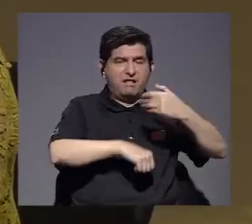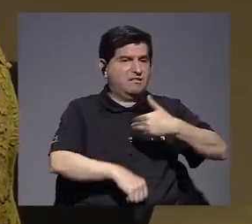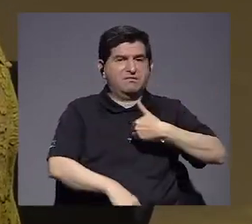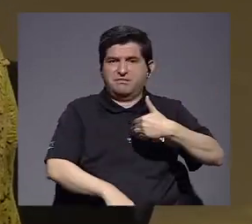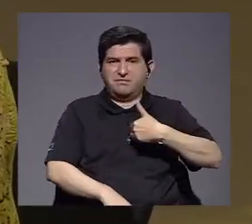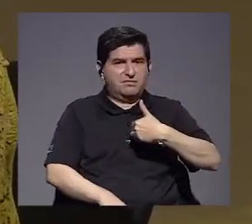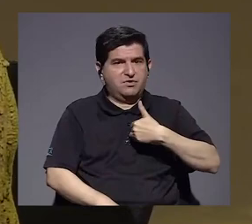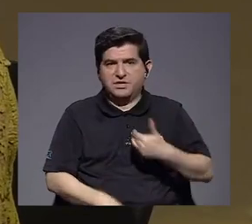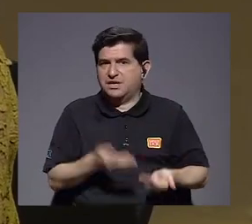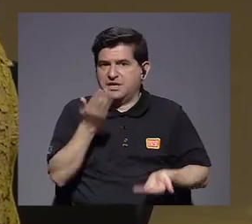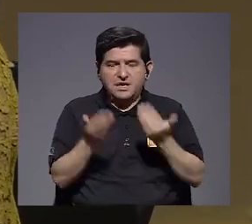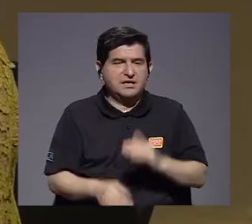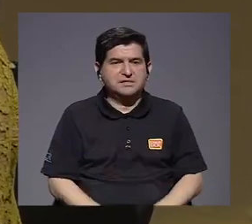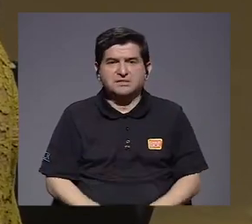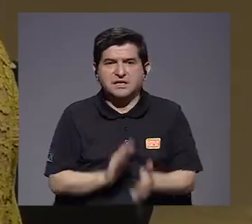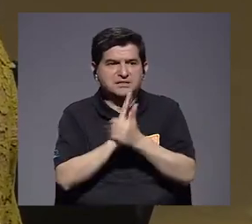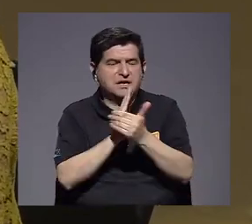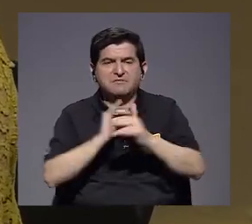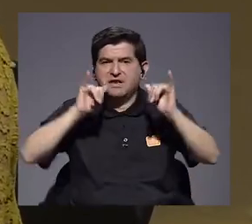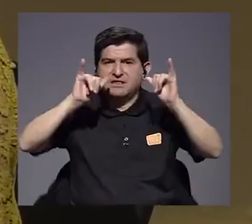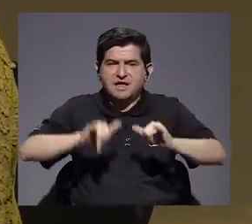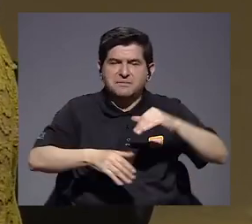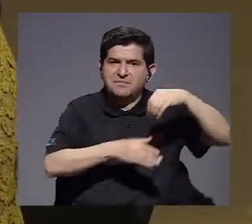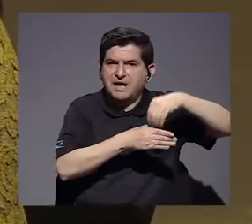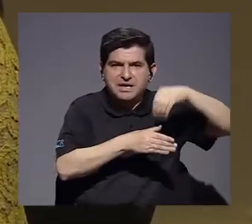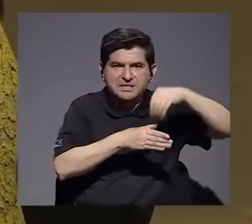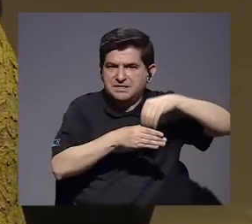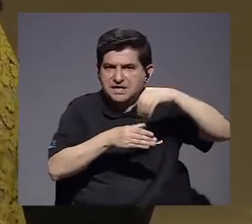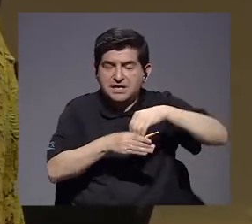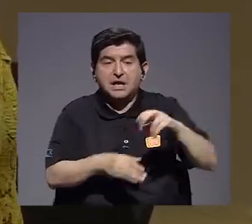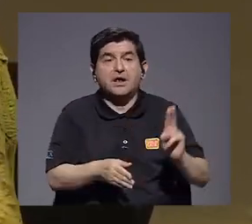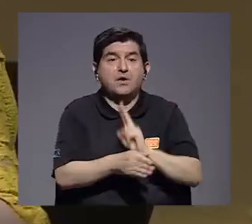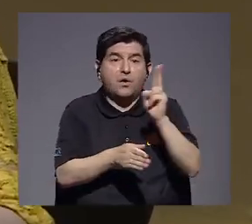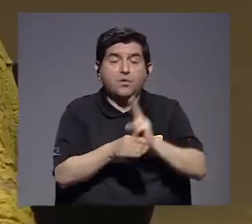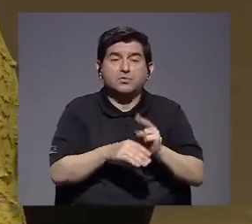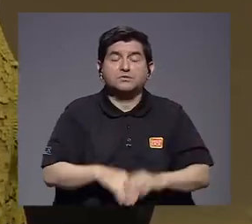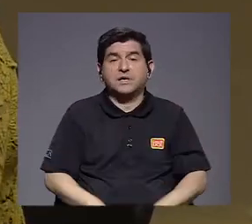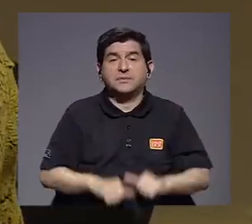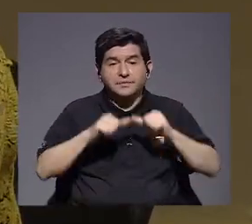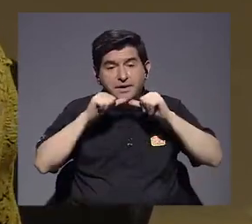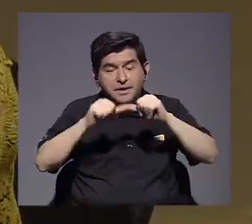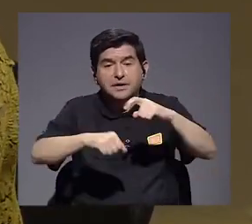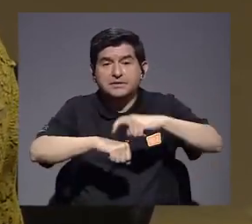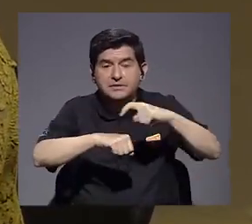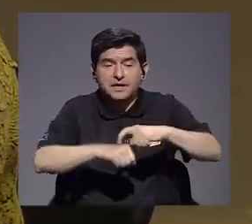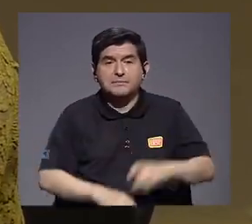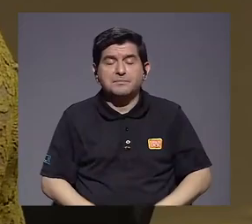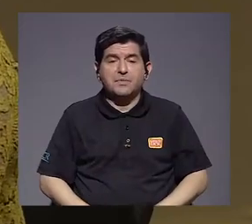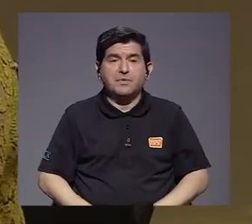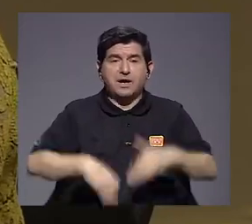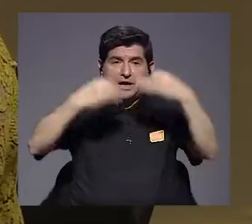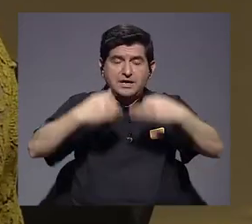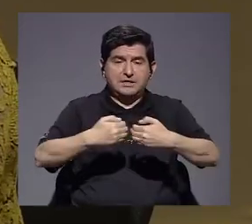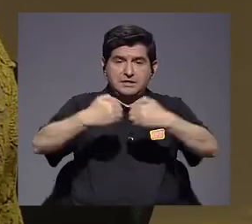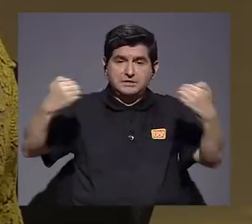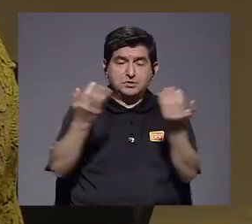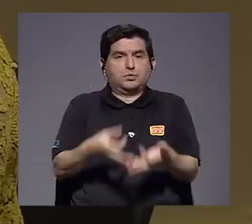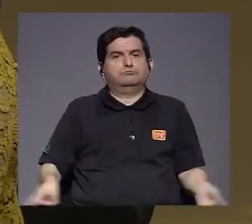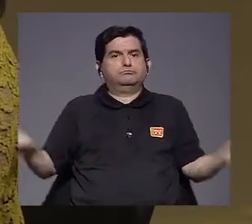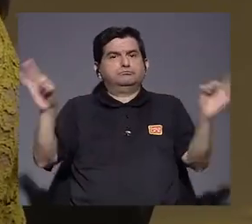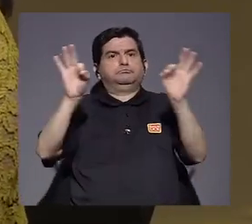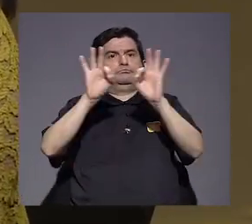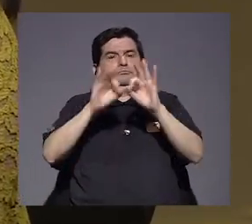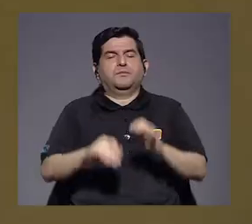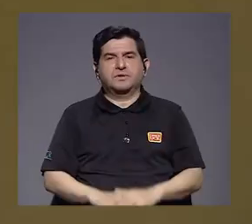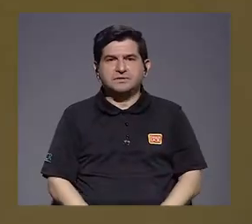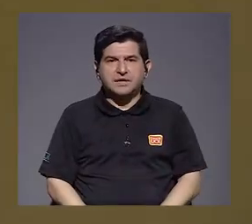tenía capacidad para mantener ahorros o lo usé para poder sobrevivir a este tiempo de las medidas de aislamiento tan importantes,